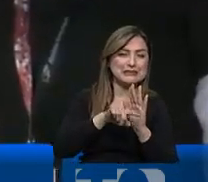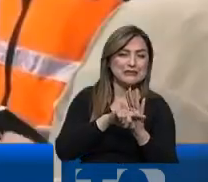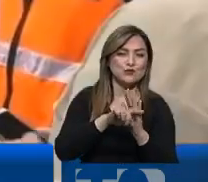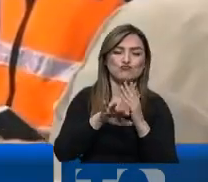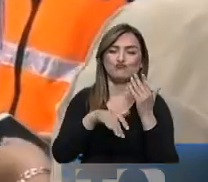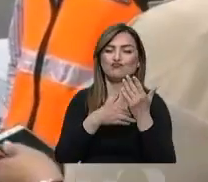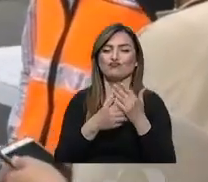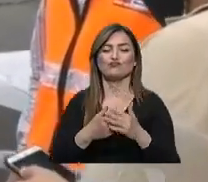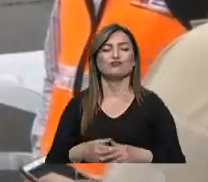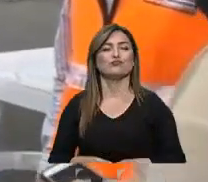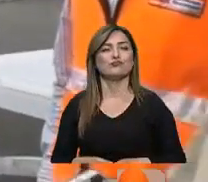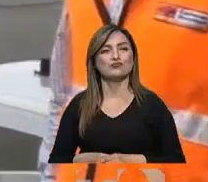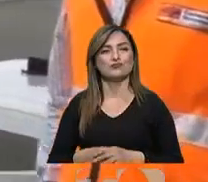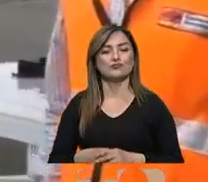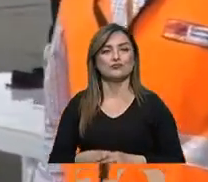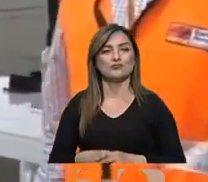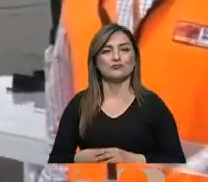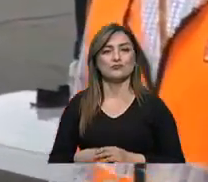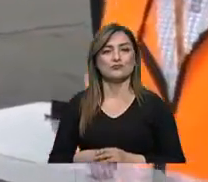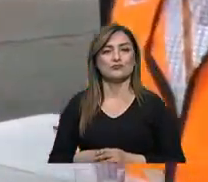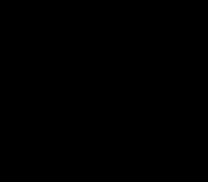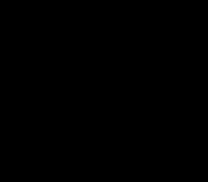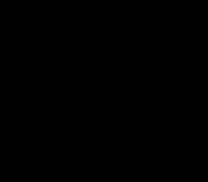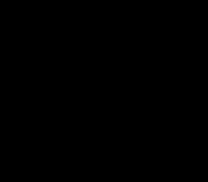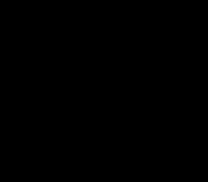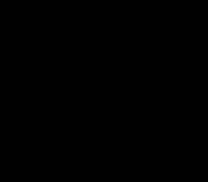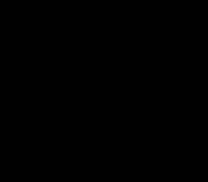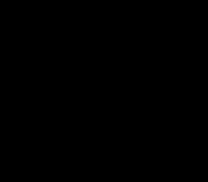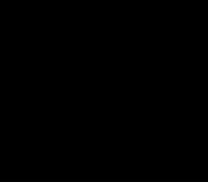novedades. Johanna Ramos, 24 horas.